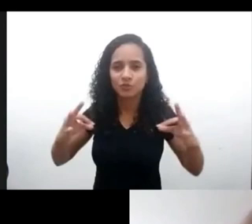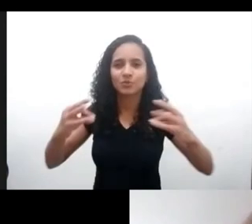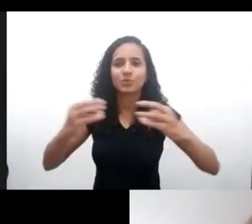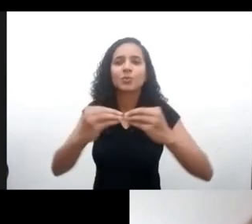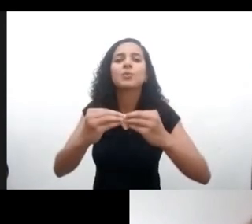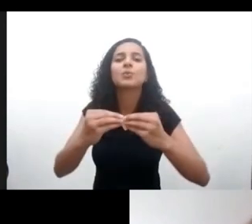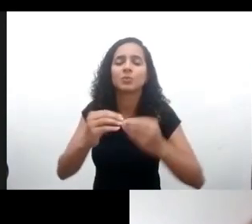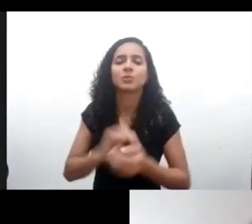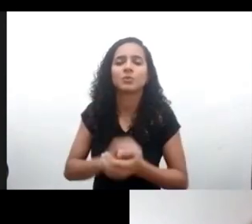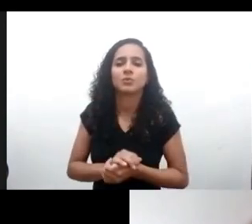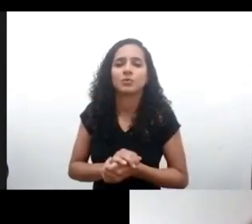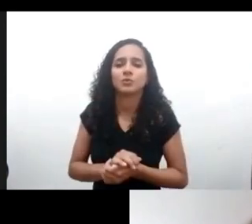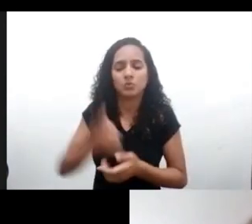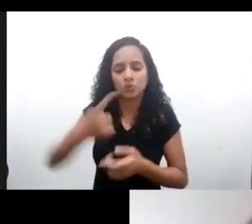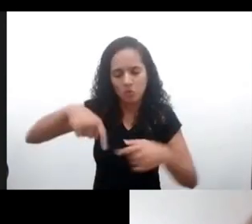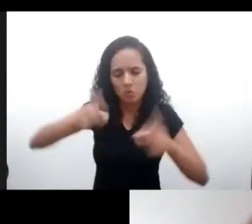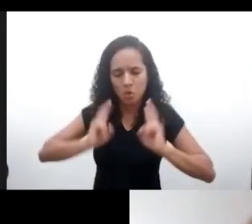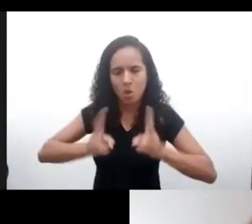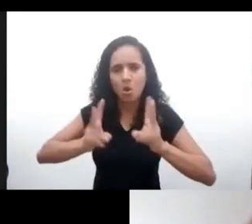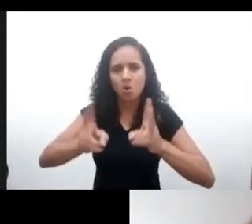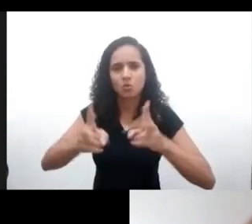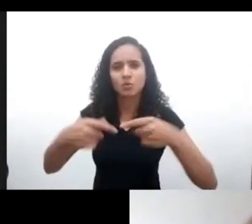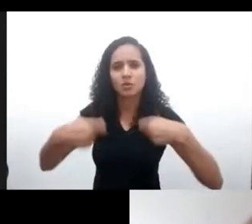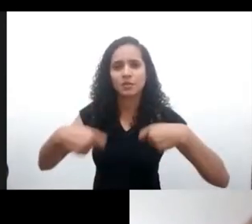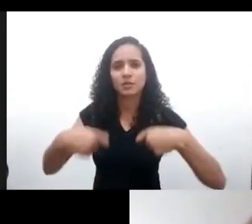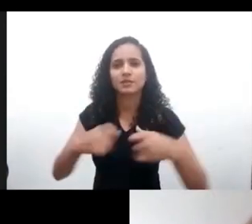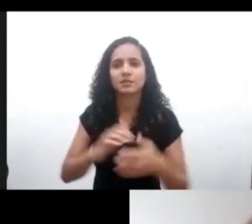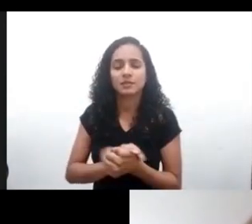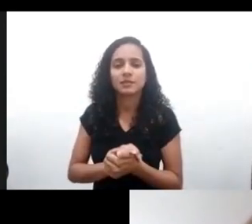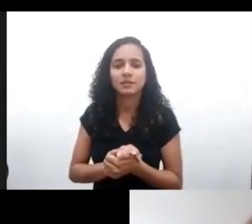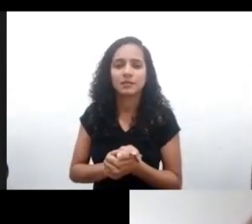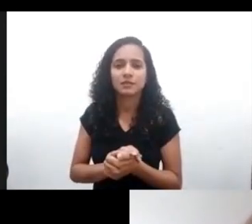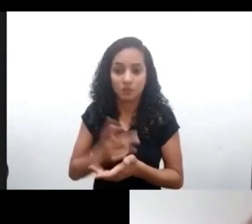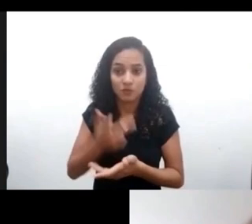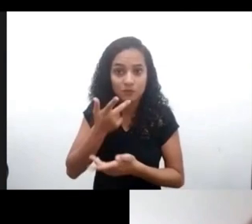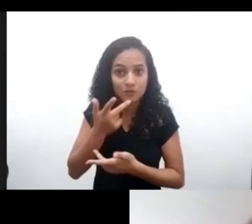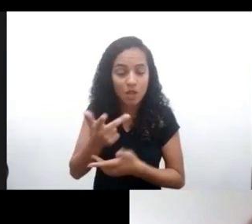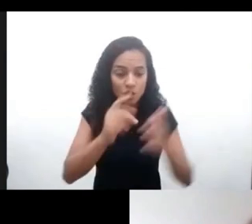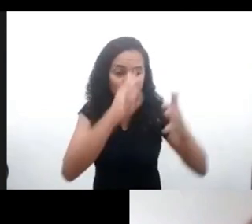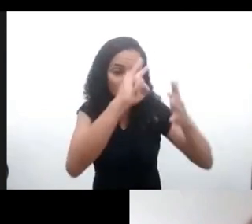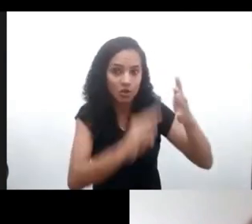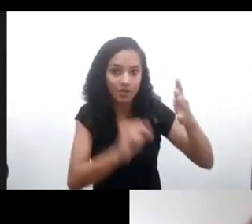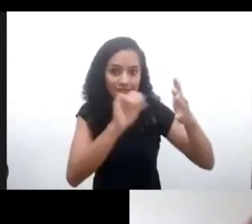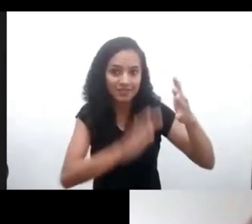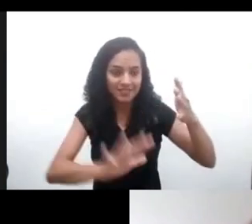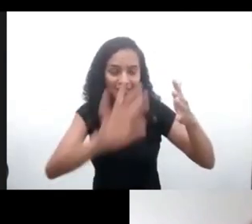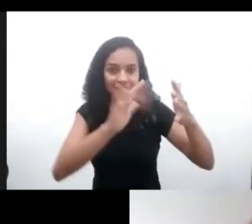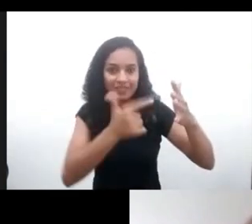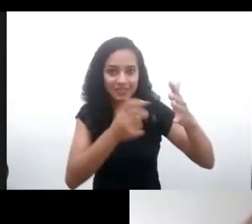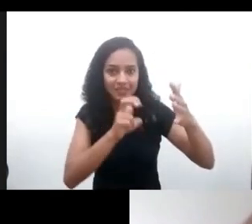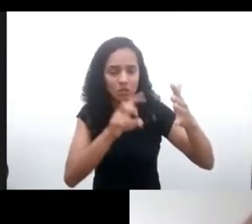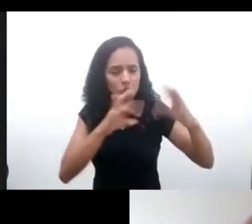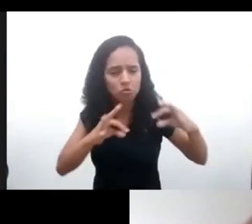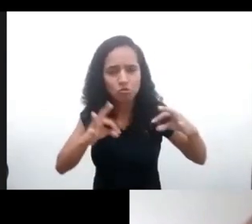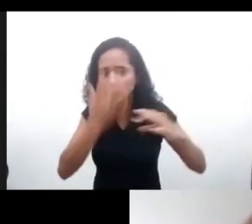directo, el comentario general nos pone a todos los interesados en este tema en un punto de partida. Tenemos